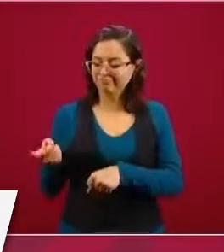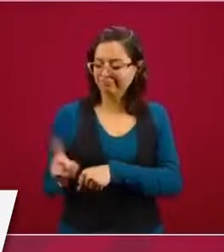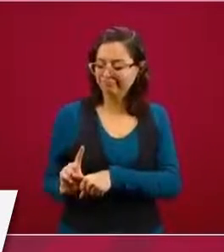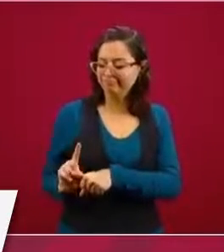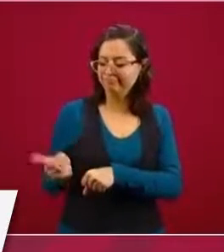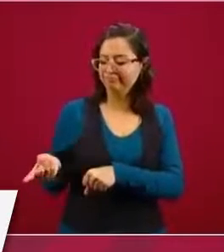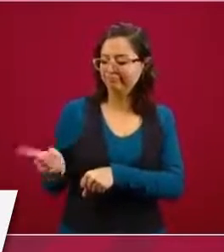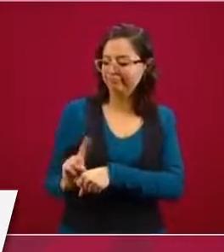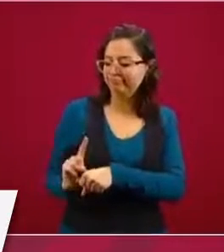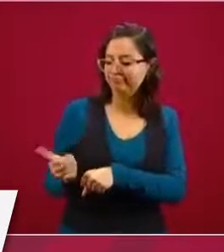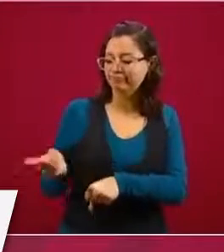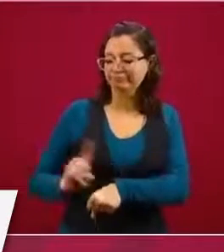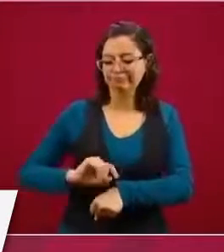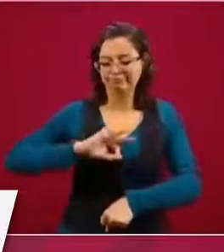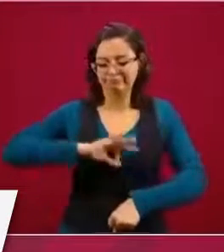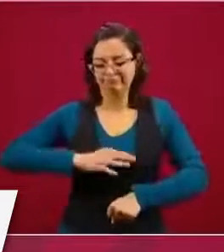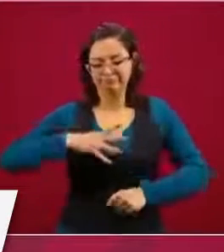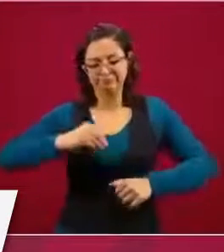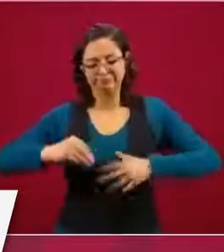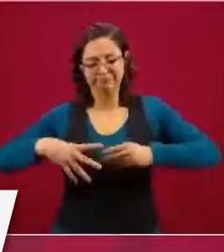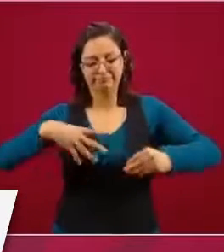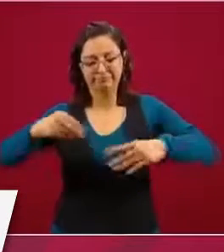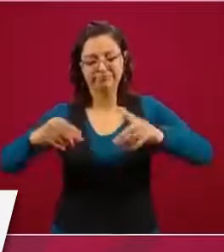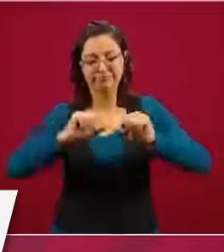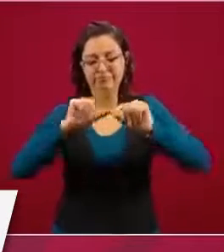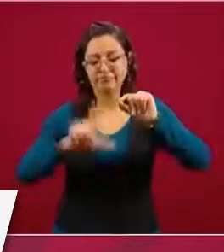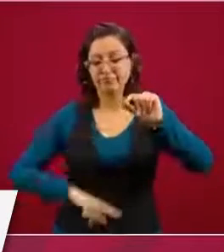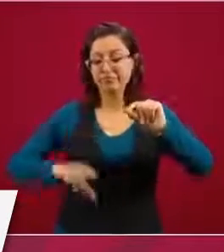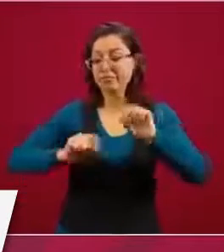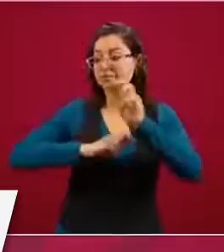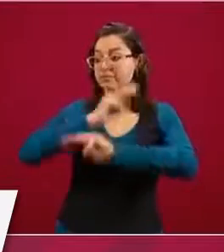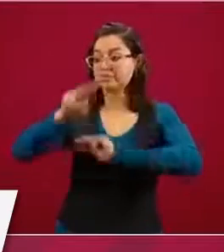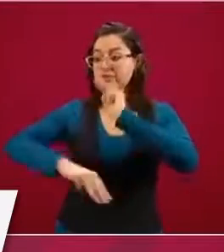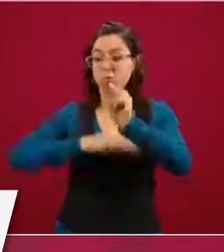en México y en el mundo, todos los días.